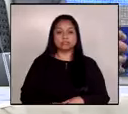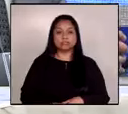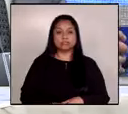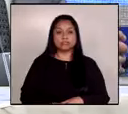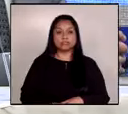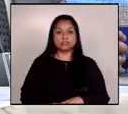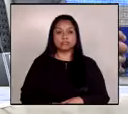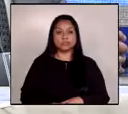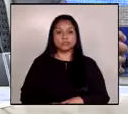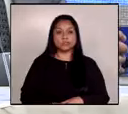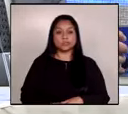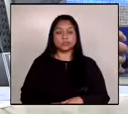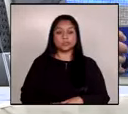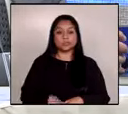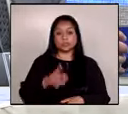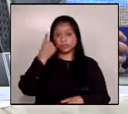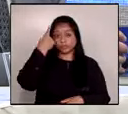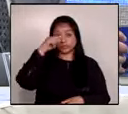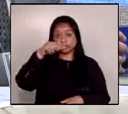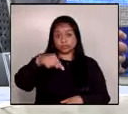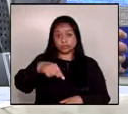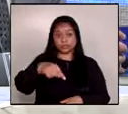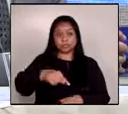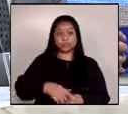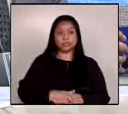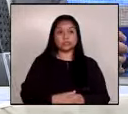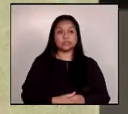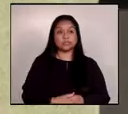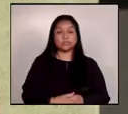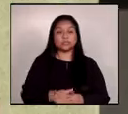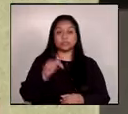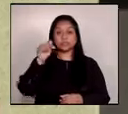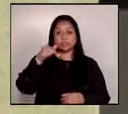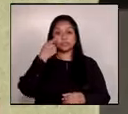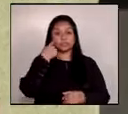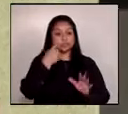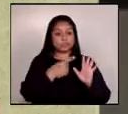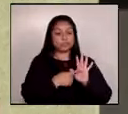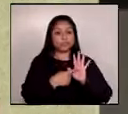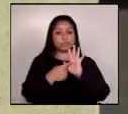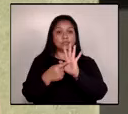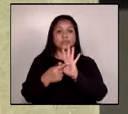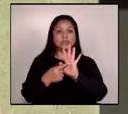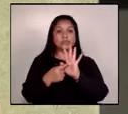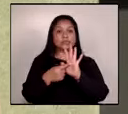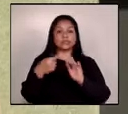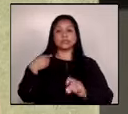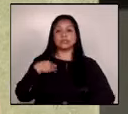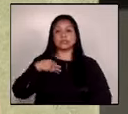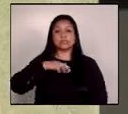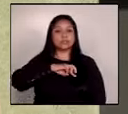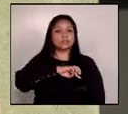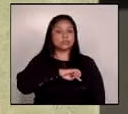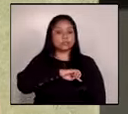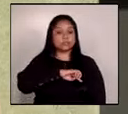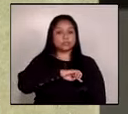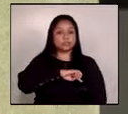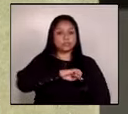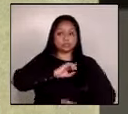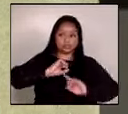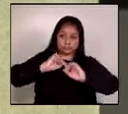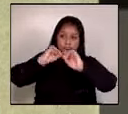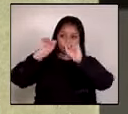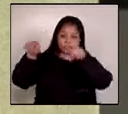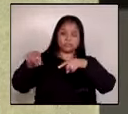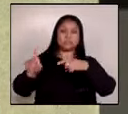el día de hoy presentamos en el ministerio público una